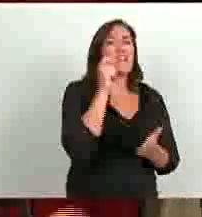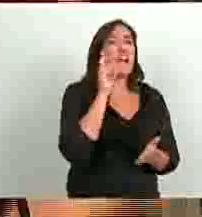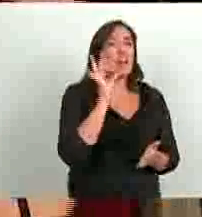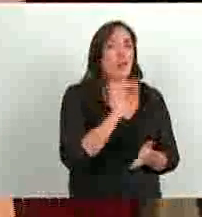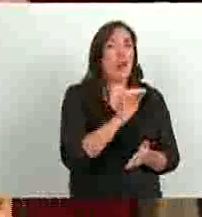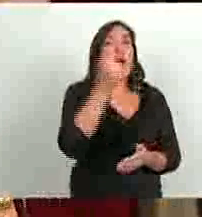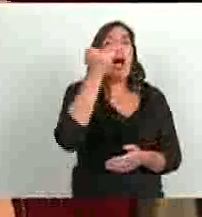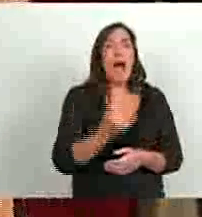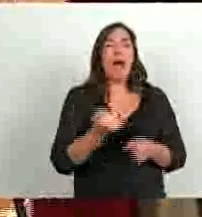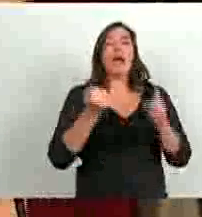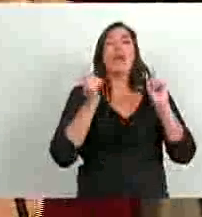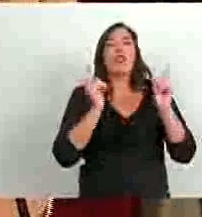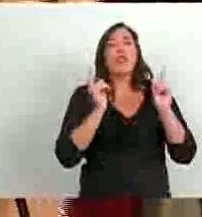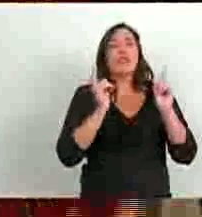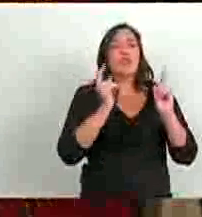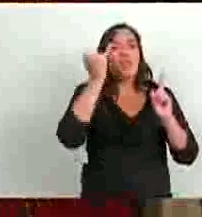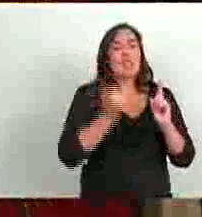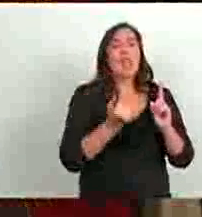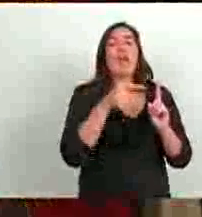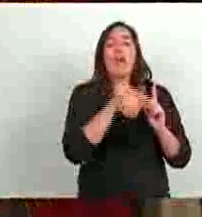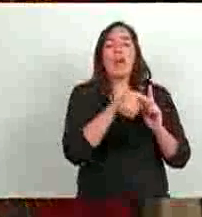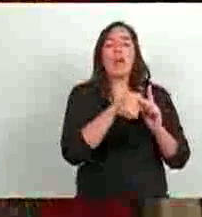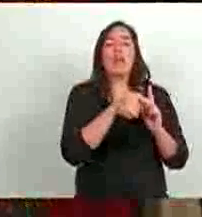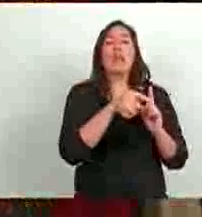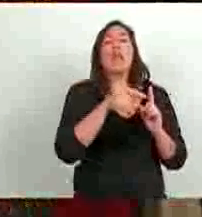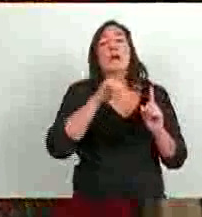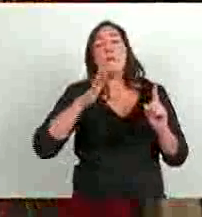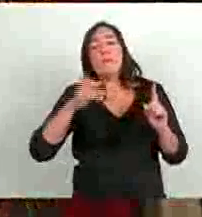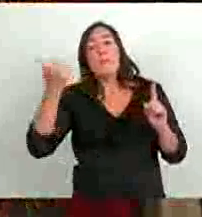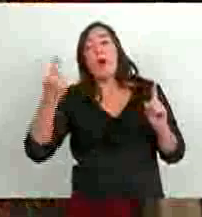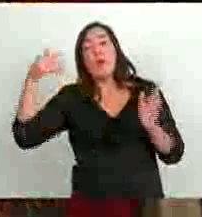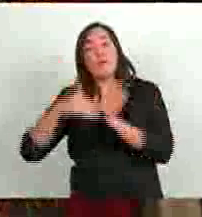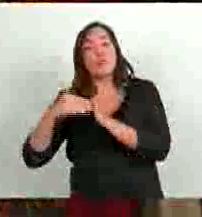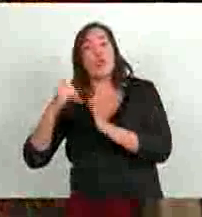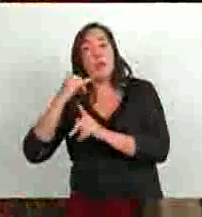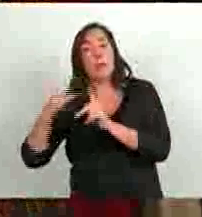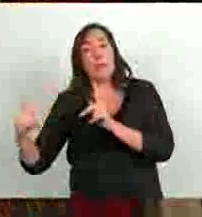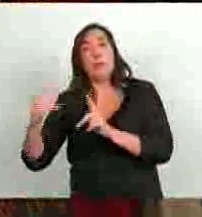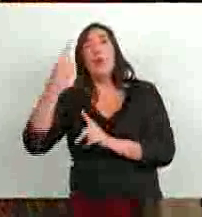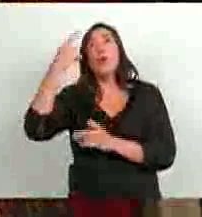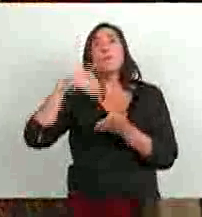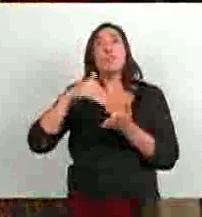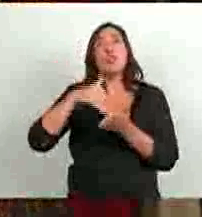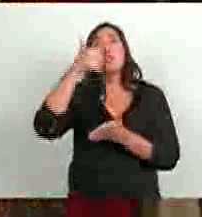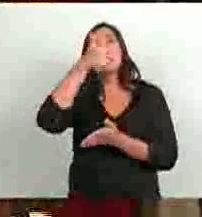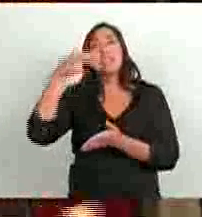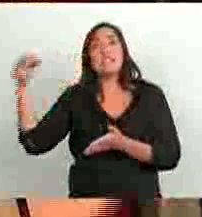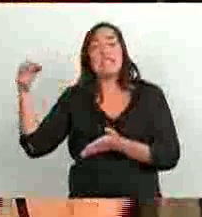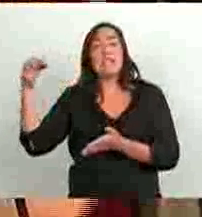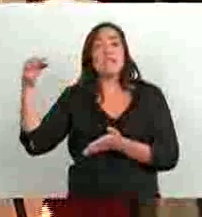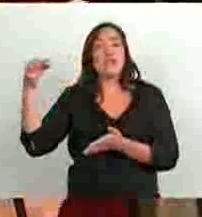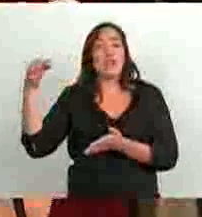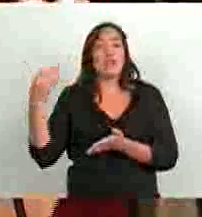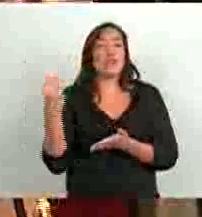.000 docentes físicos, personas físicas, pero hay aproximadamente 1.500 1.600.000 cargos,